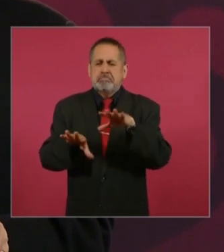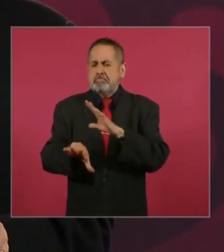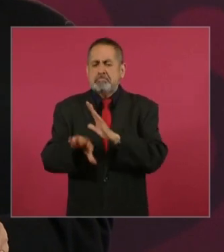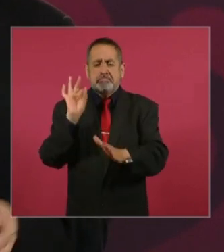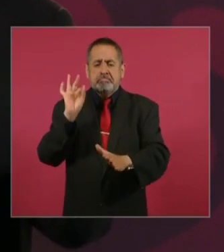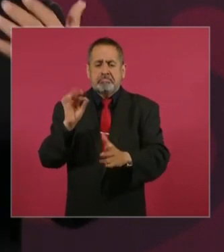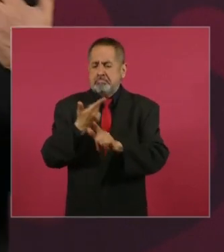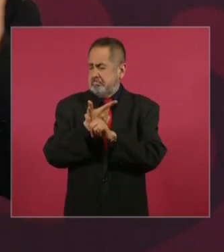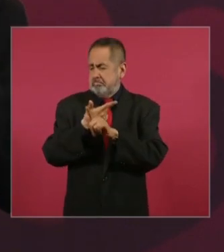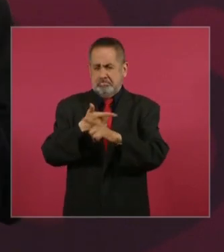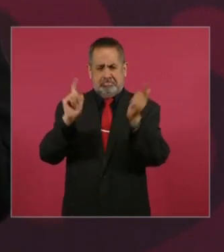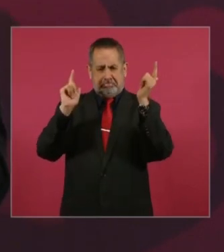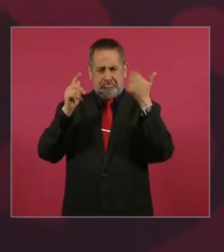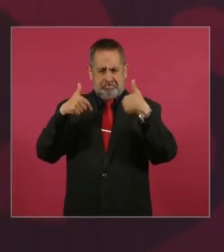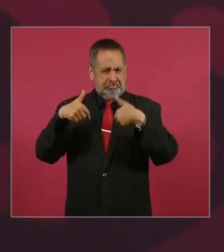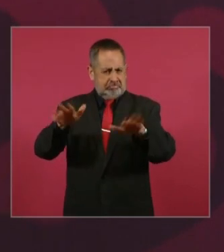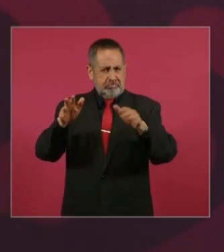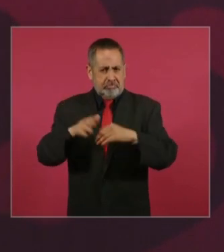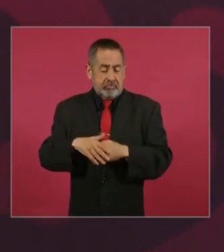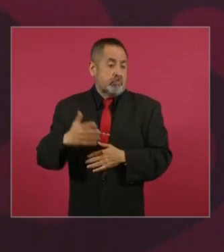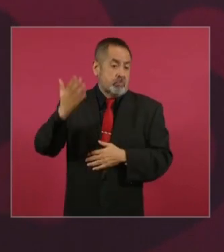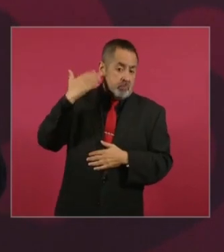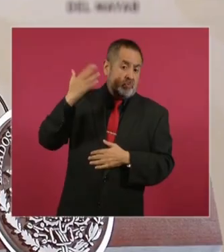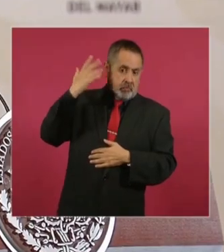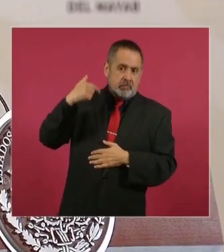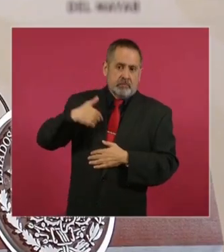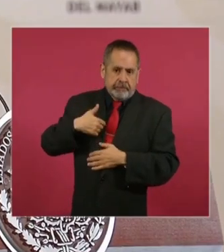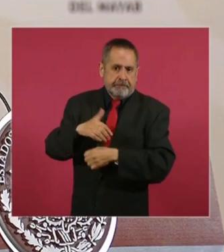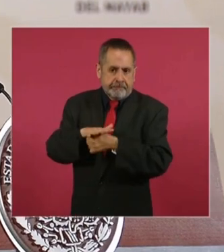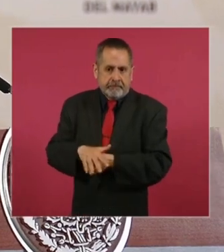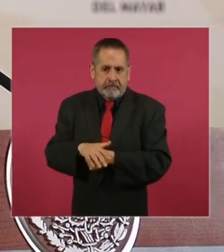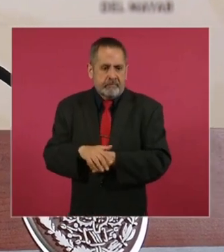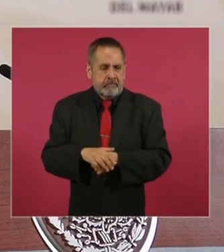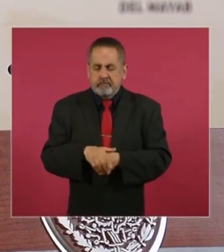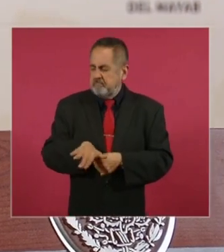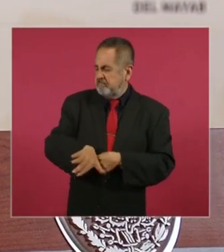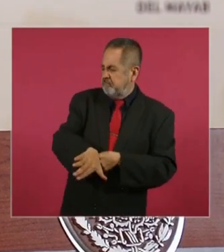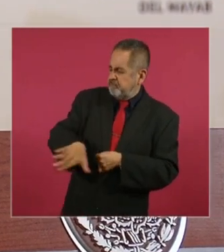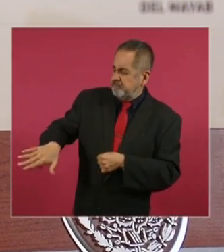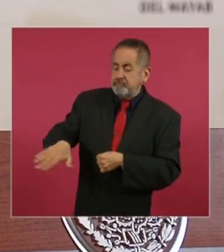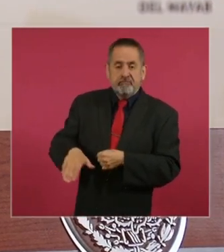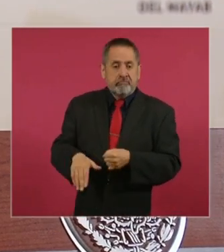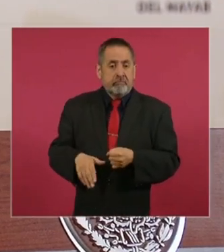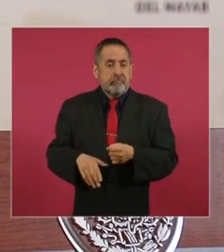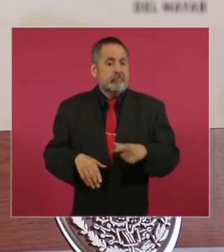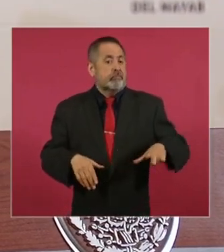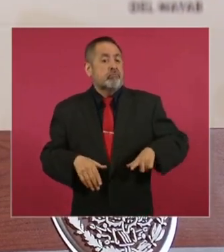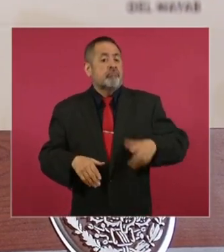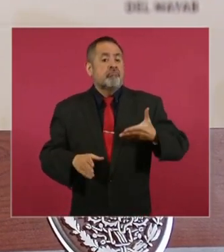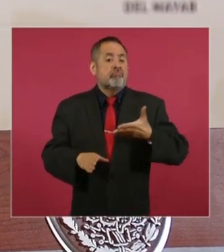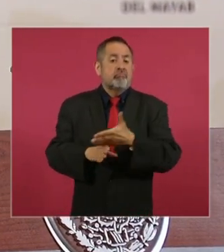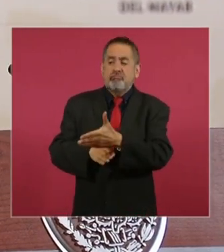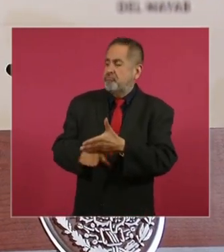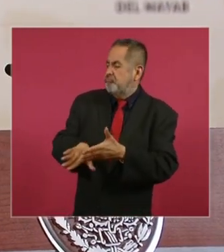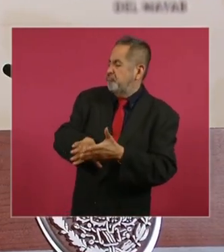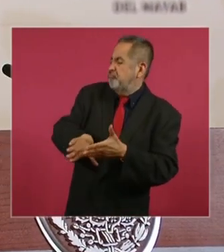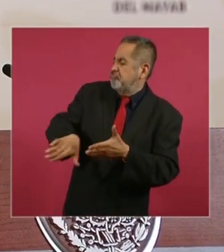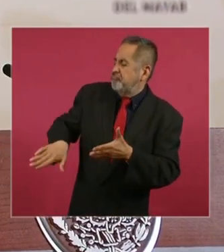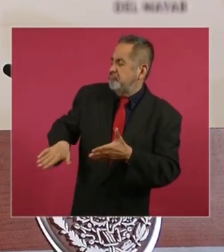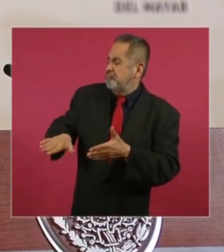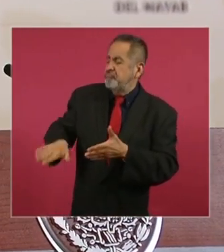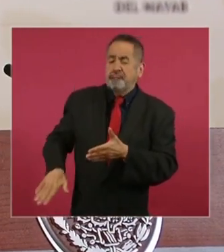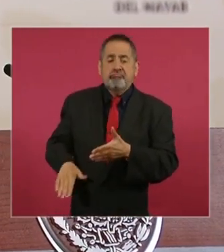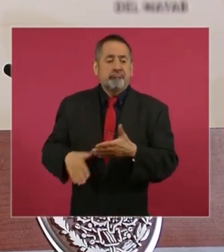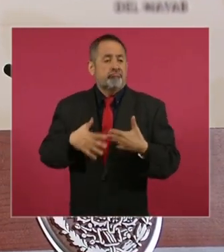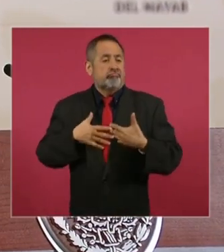Nosotros padecimos, cuando ellos aplaudían,